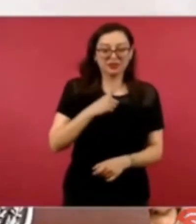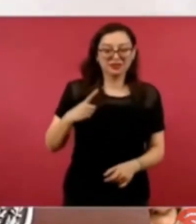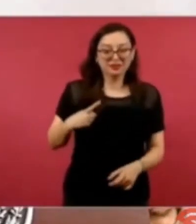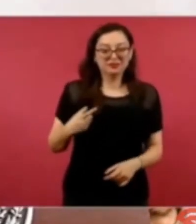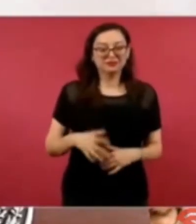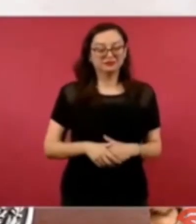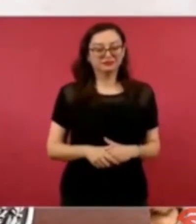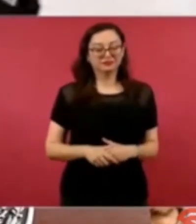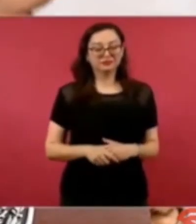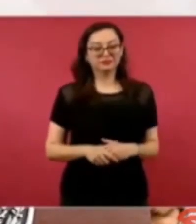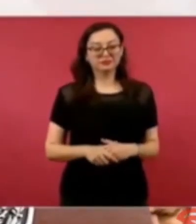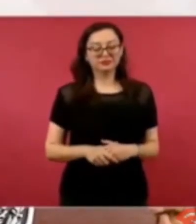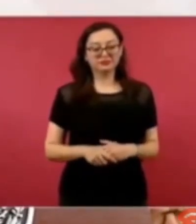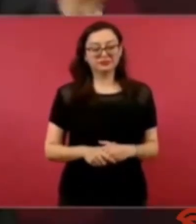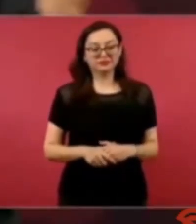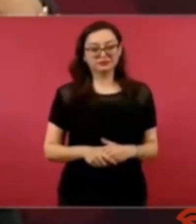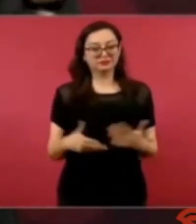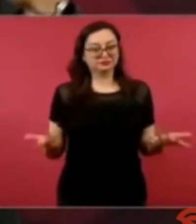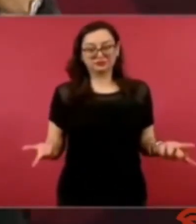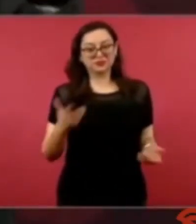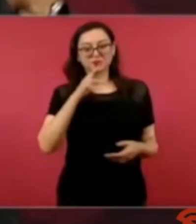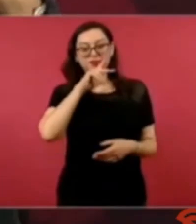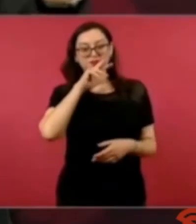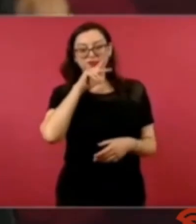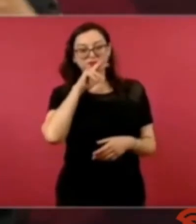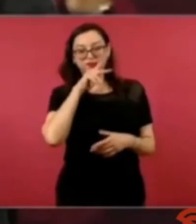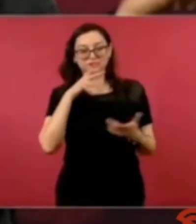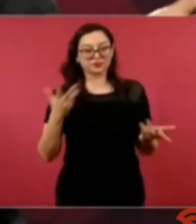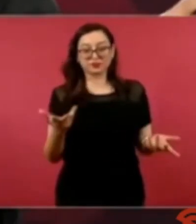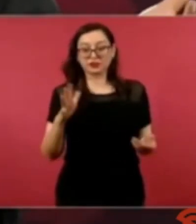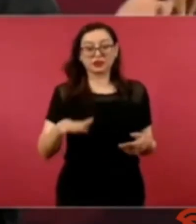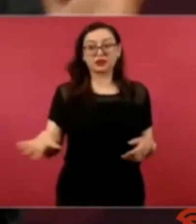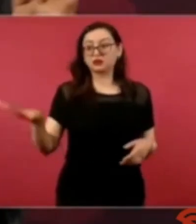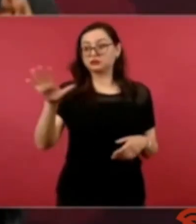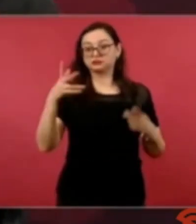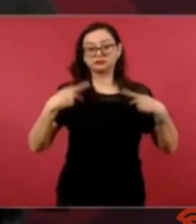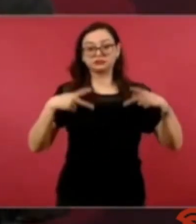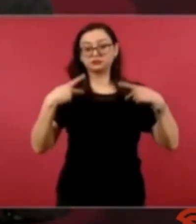y no se preocupen no va haber dictadura del proletariado